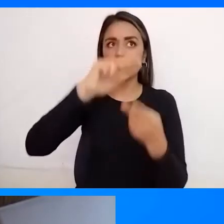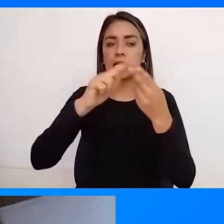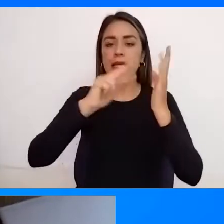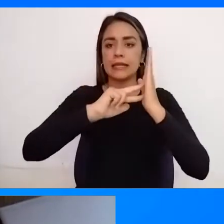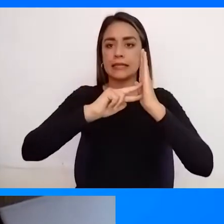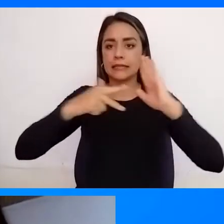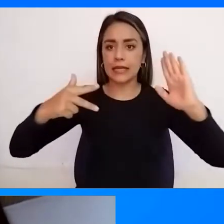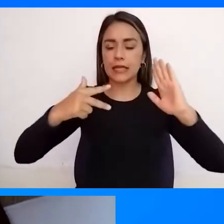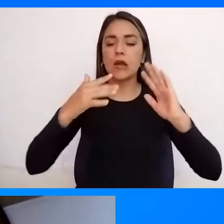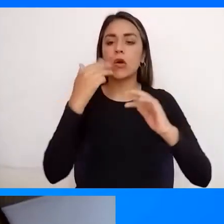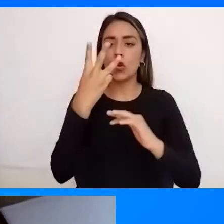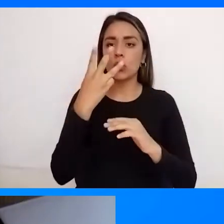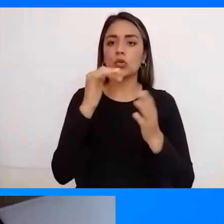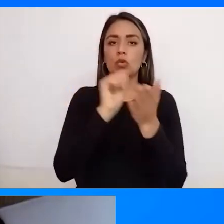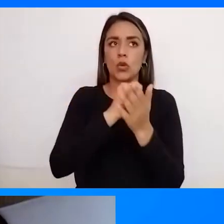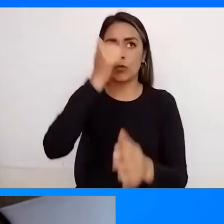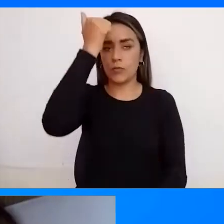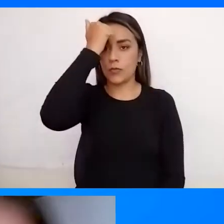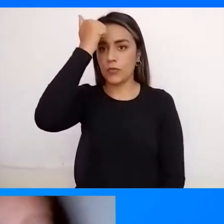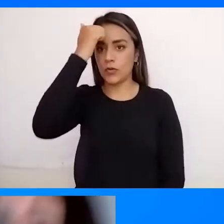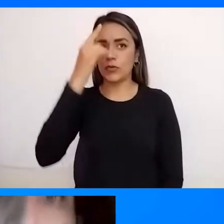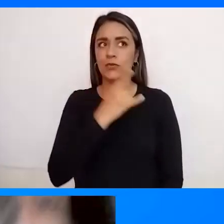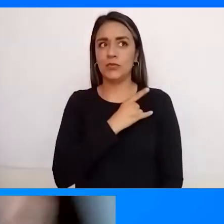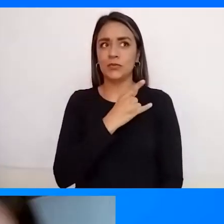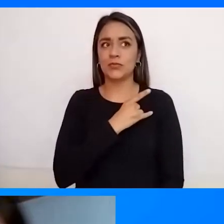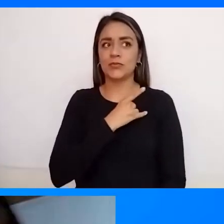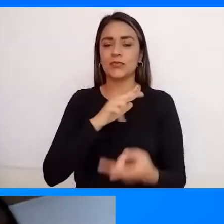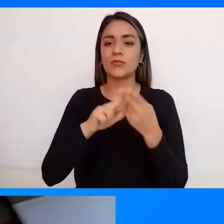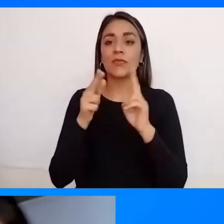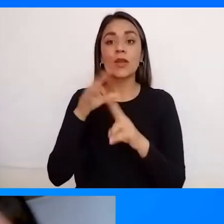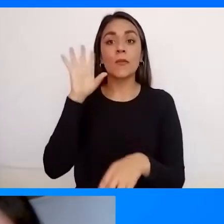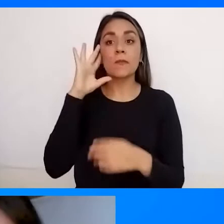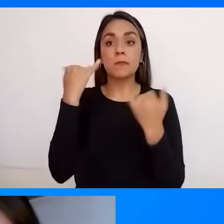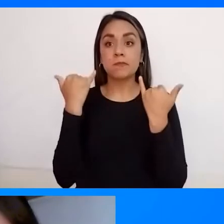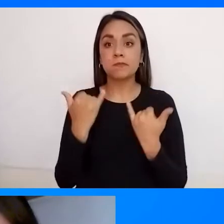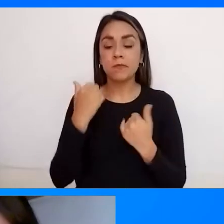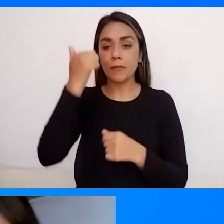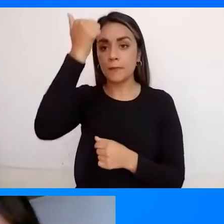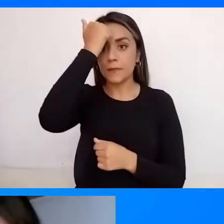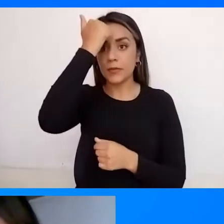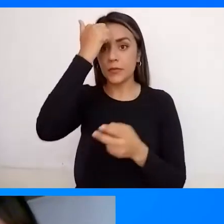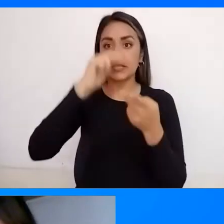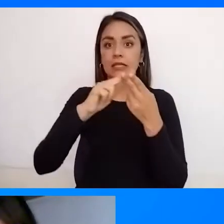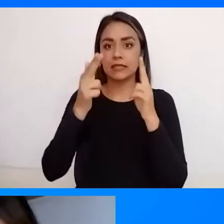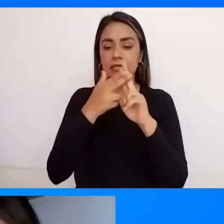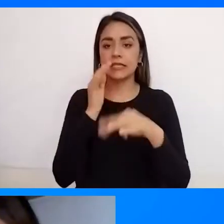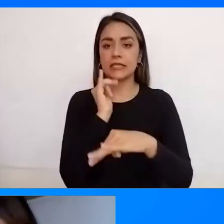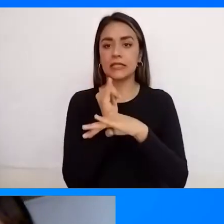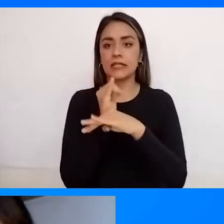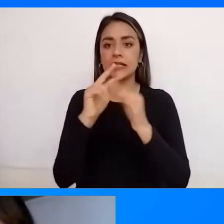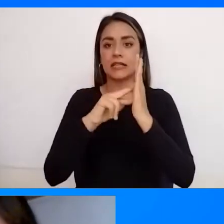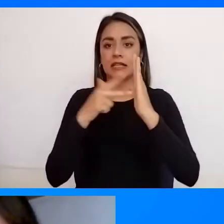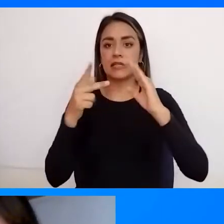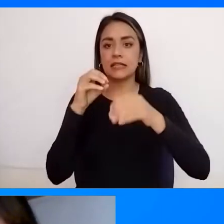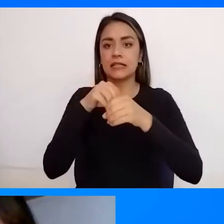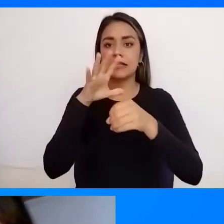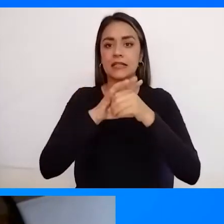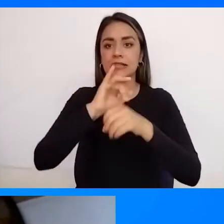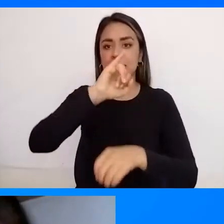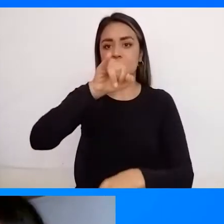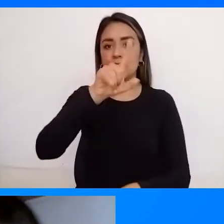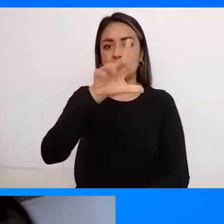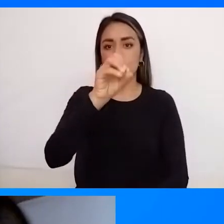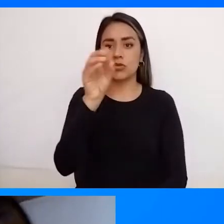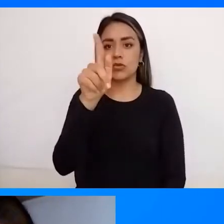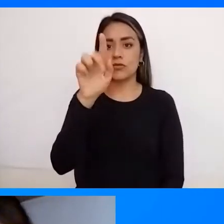Y 3 en docencia universitaria Actualmente es docente del Colegio Instituto Técnico Distrital Julio Flores